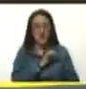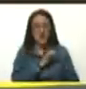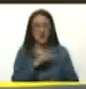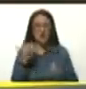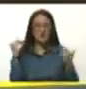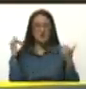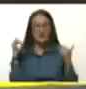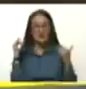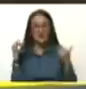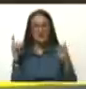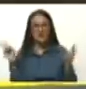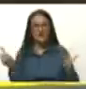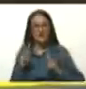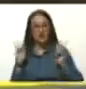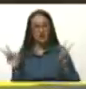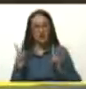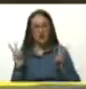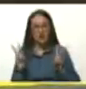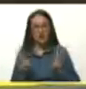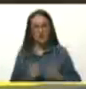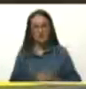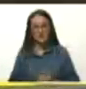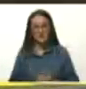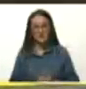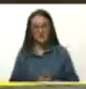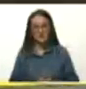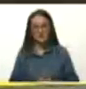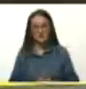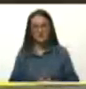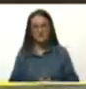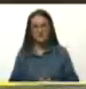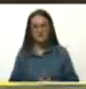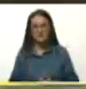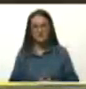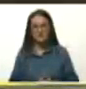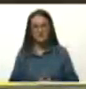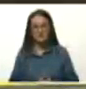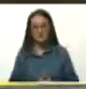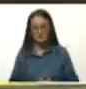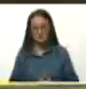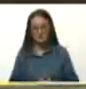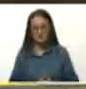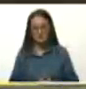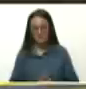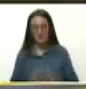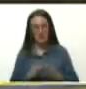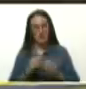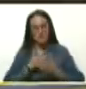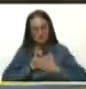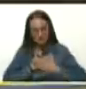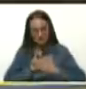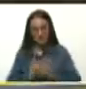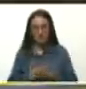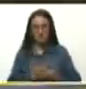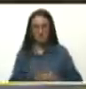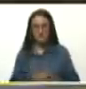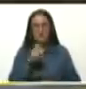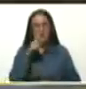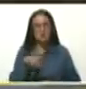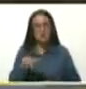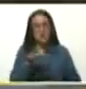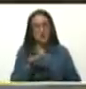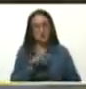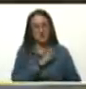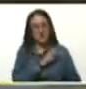celebrando una gran victoria. Una gran victoria. Toda nuestra solidaridad con el pueblo de